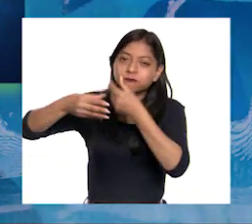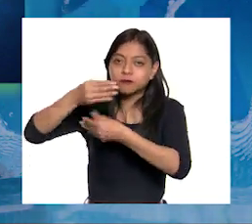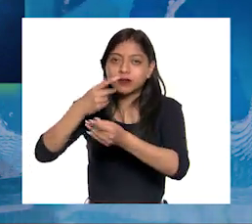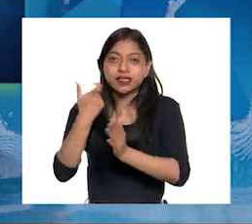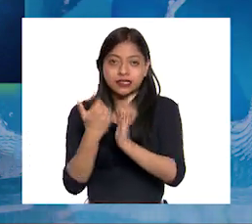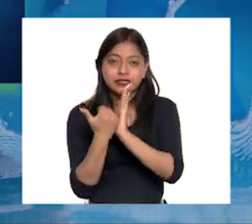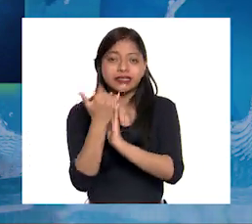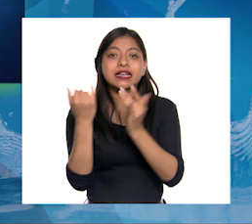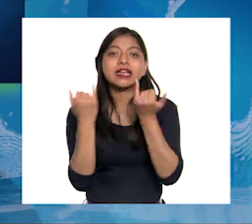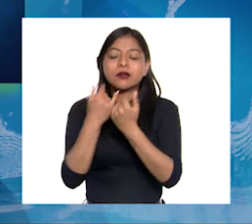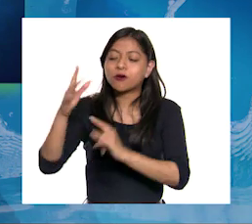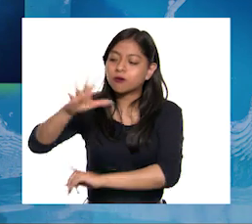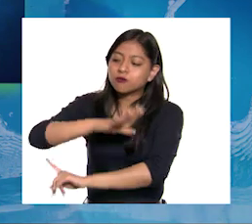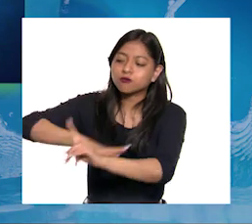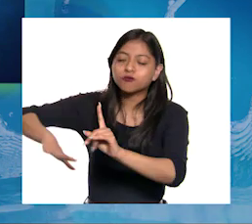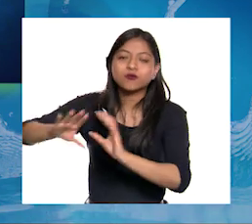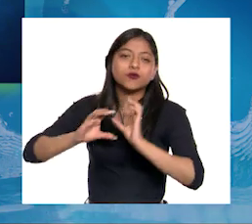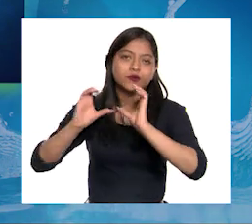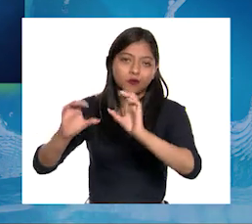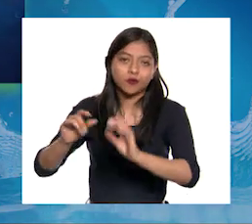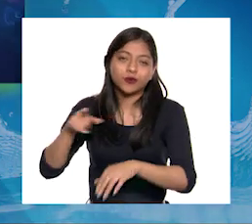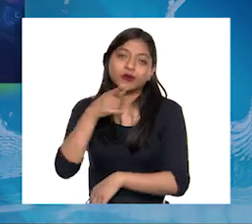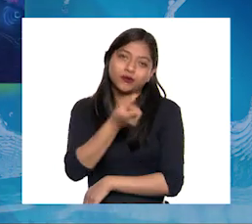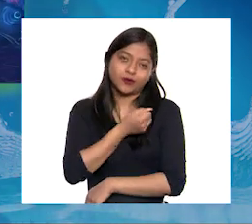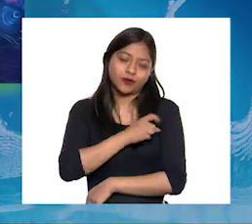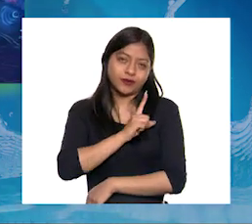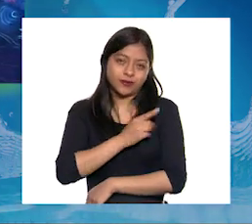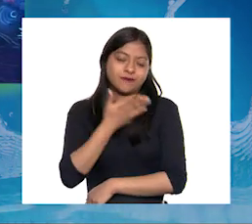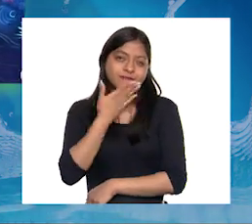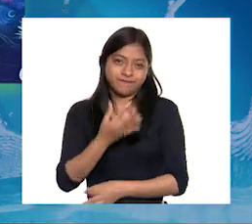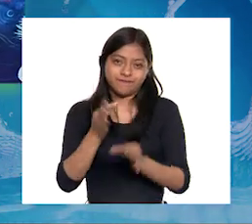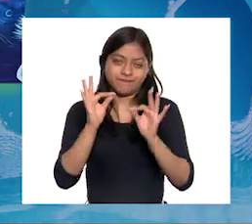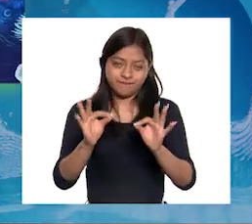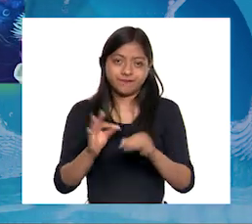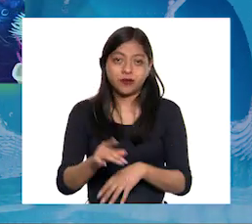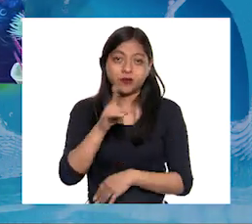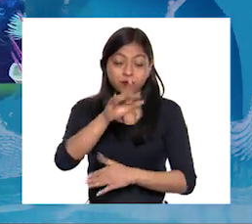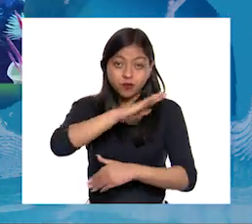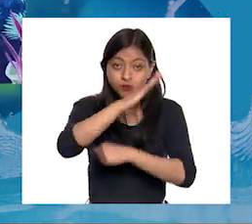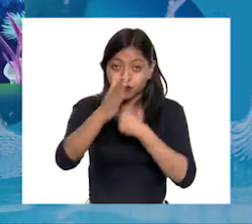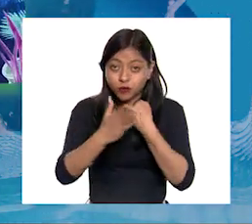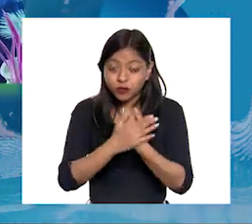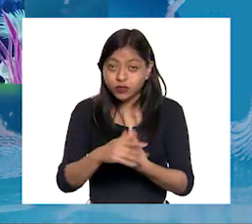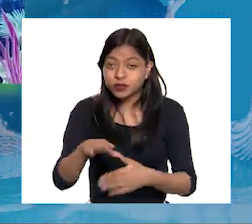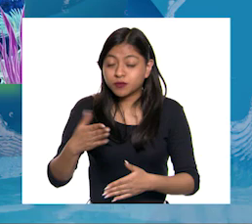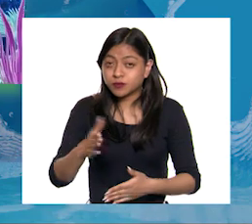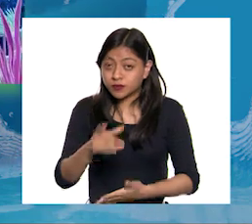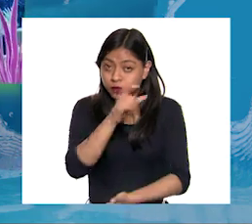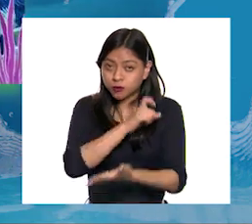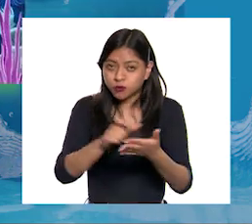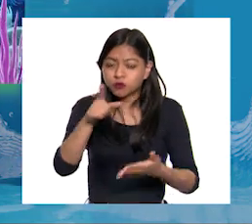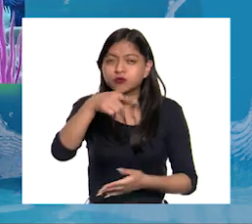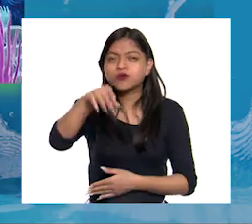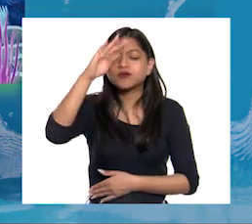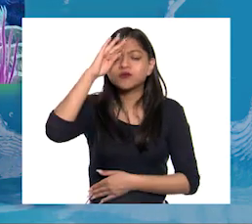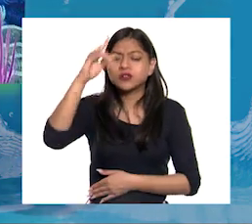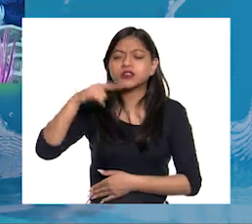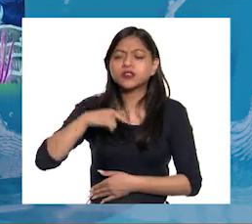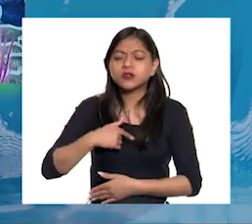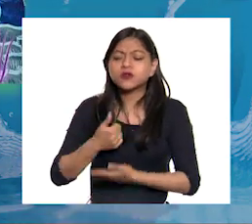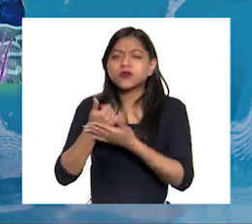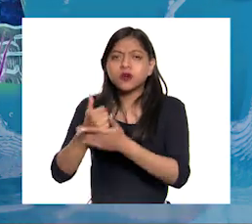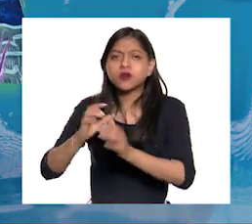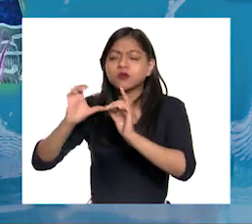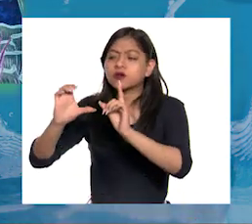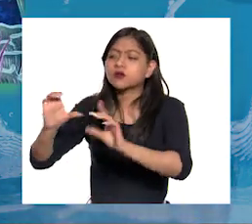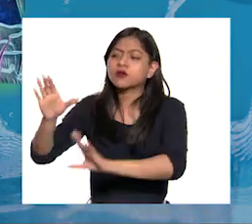Y podemos obtener grandes beneficios para nuestra salud La próxima vez que compres pescado Piensa cómo podemos beneficiar a nuestro ambiente